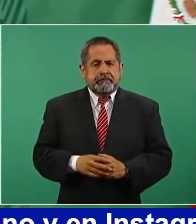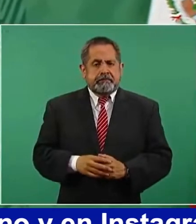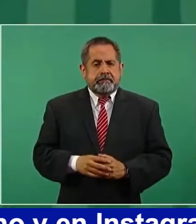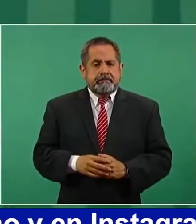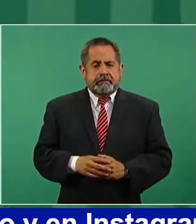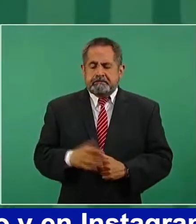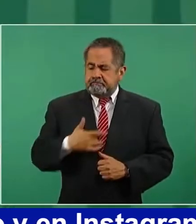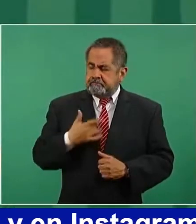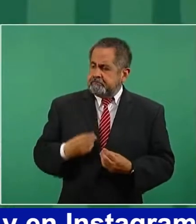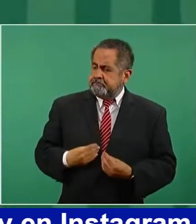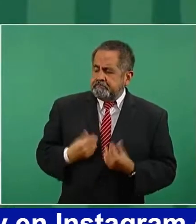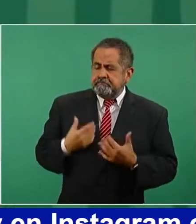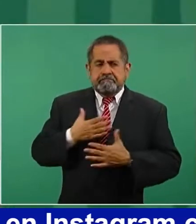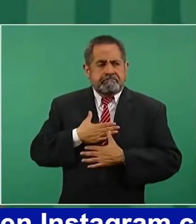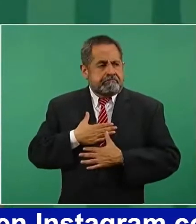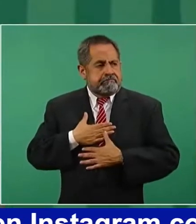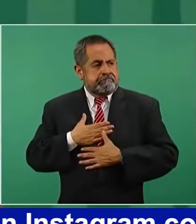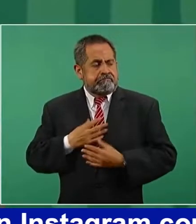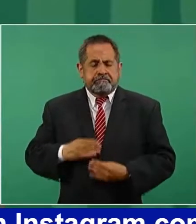bienestar